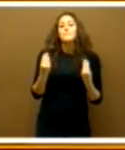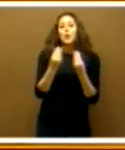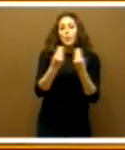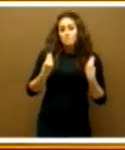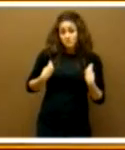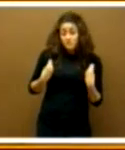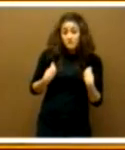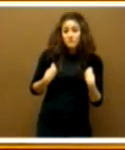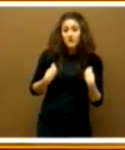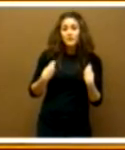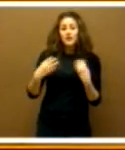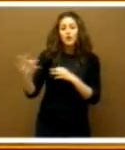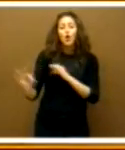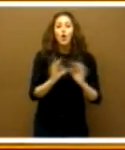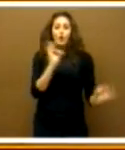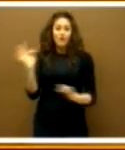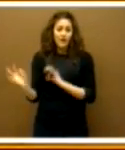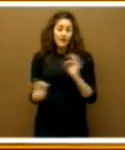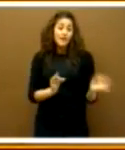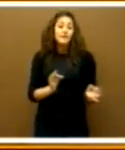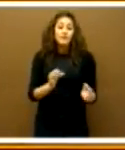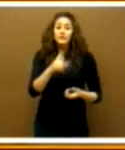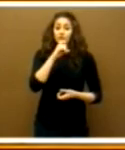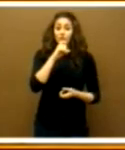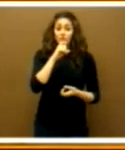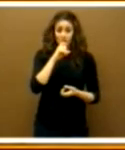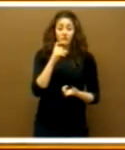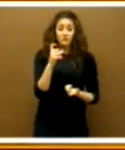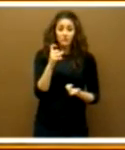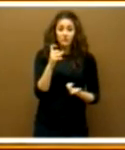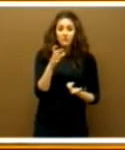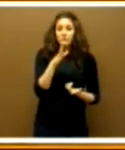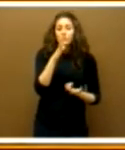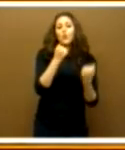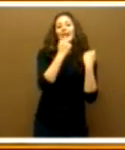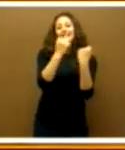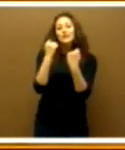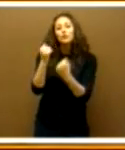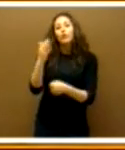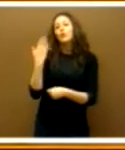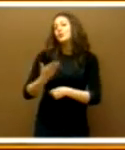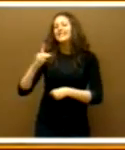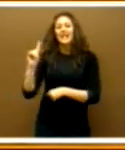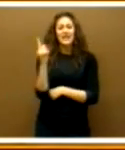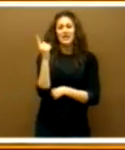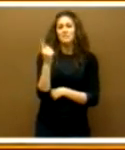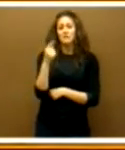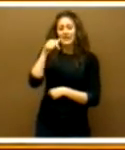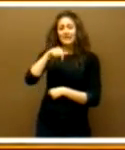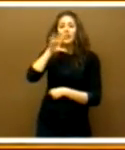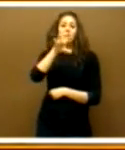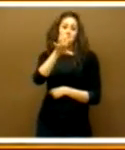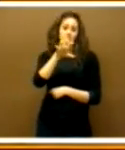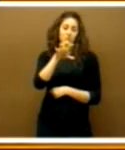y organizarse, pues bajo la institución más importante y más valorada de nuestro país,